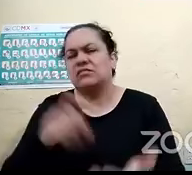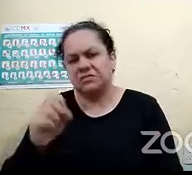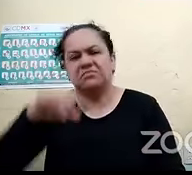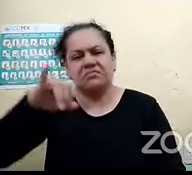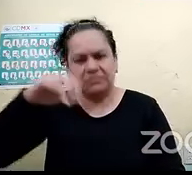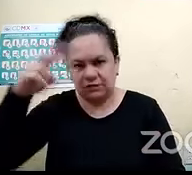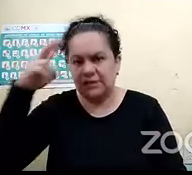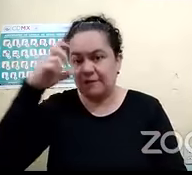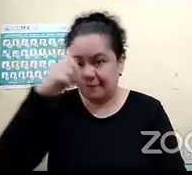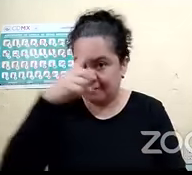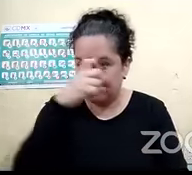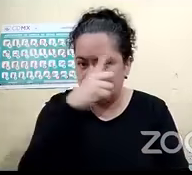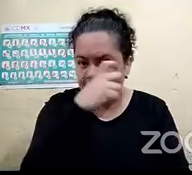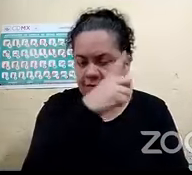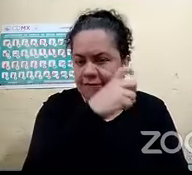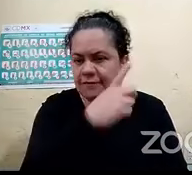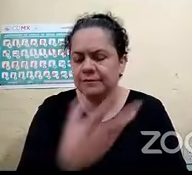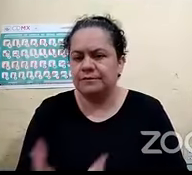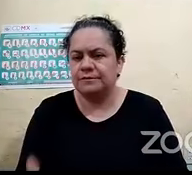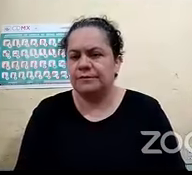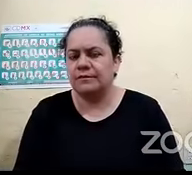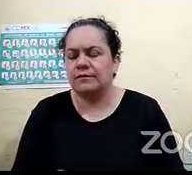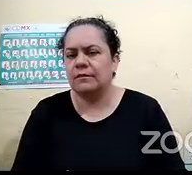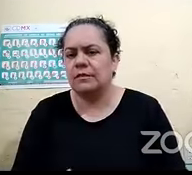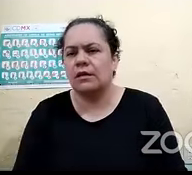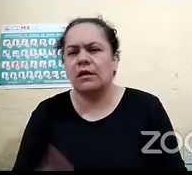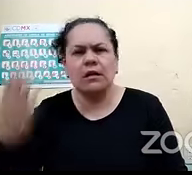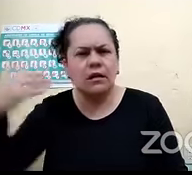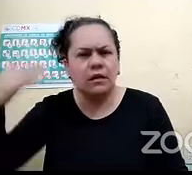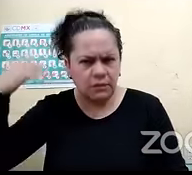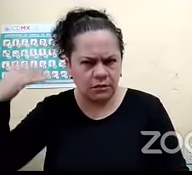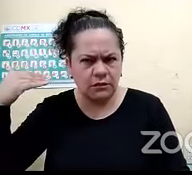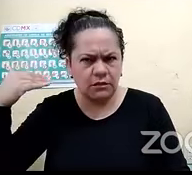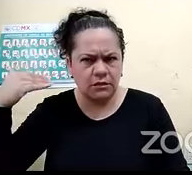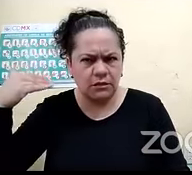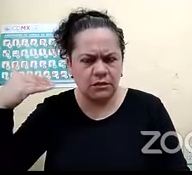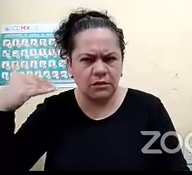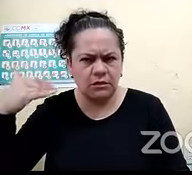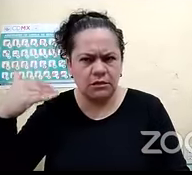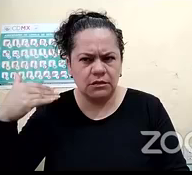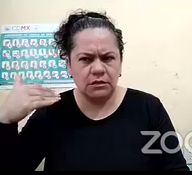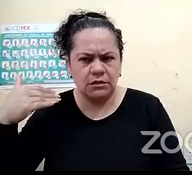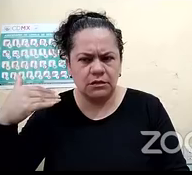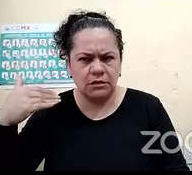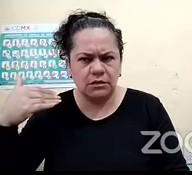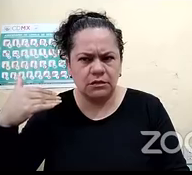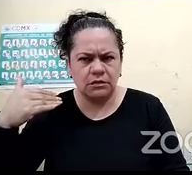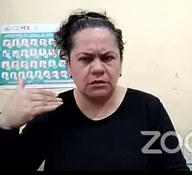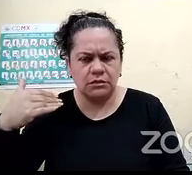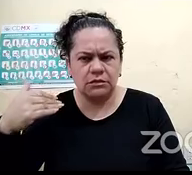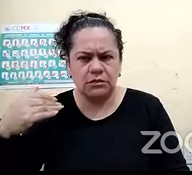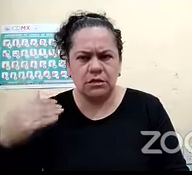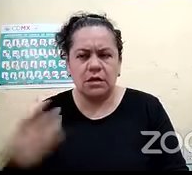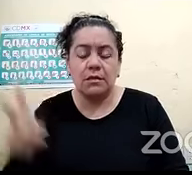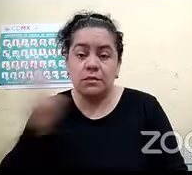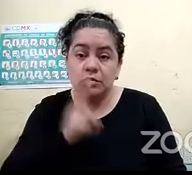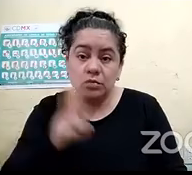tocó pues saber que que íbamos a hacer un simulacro para sismo